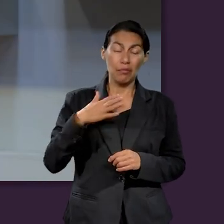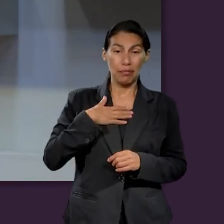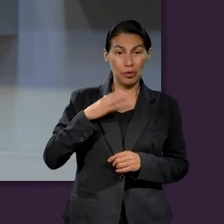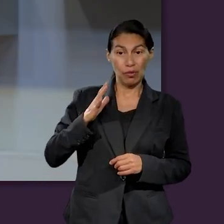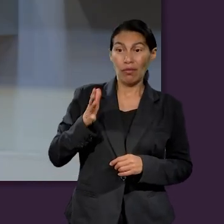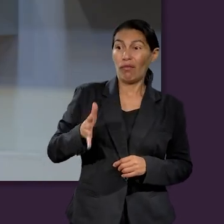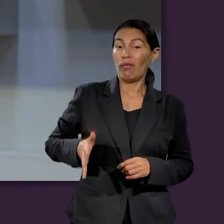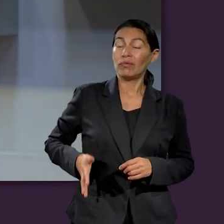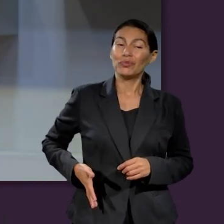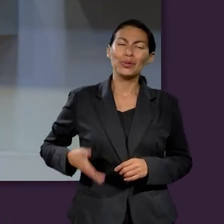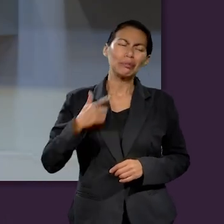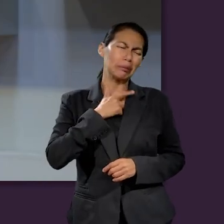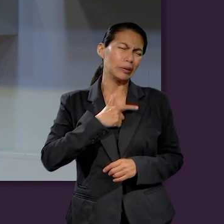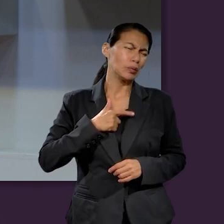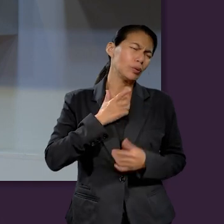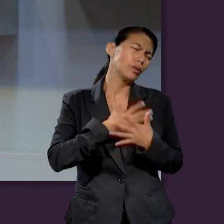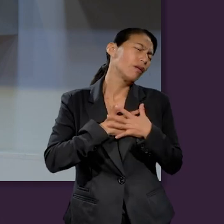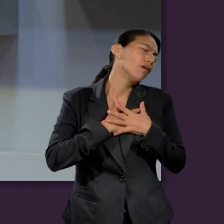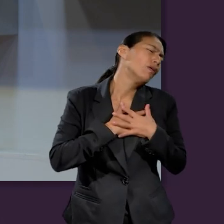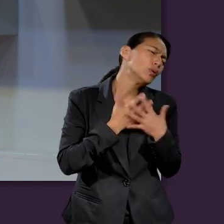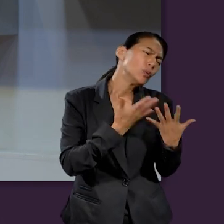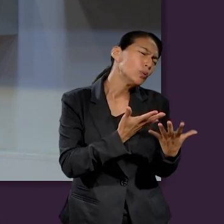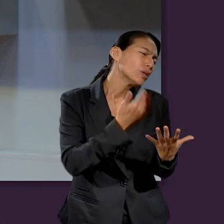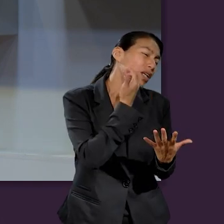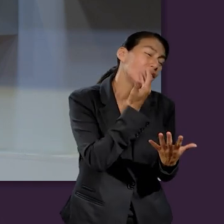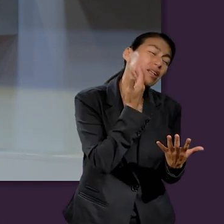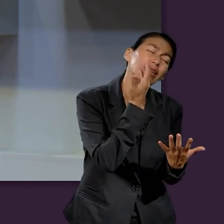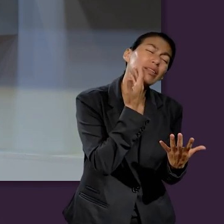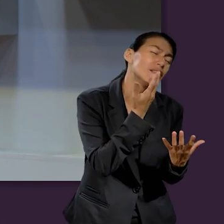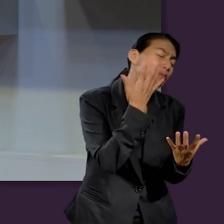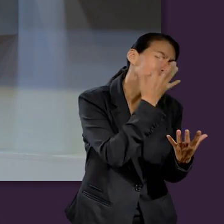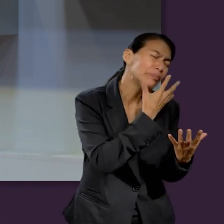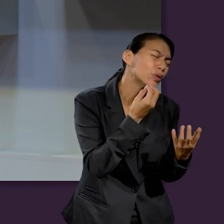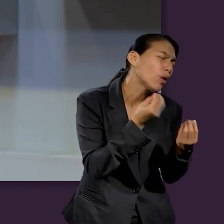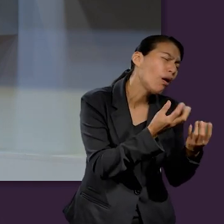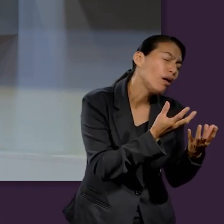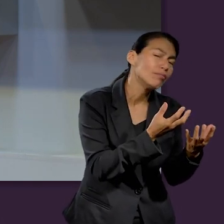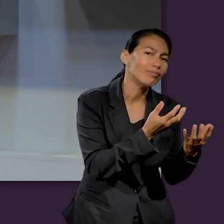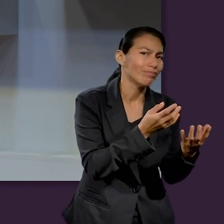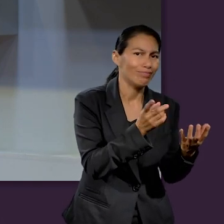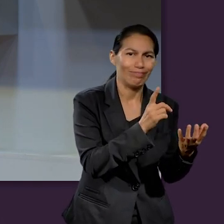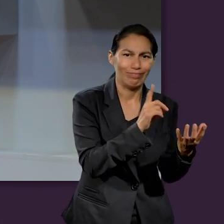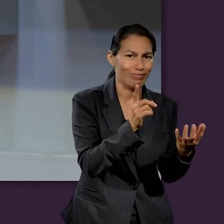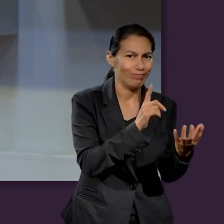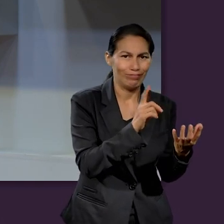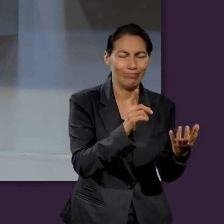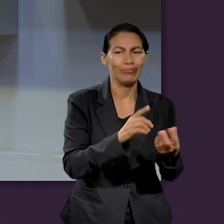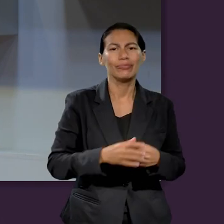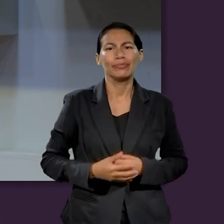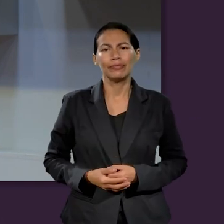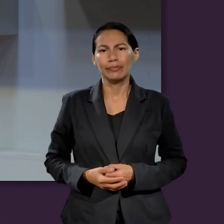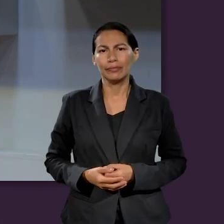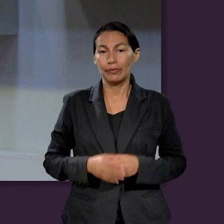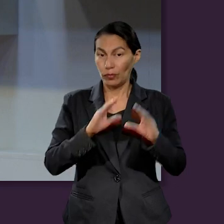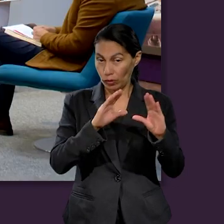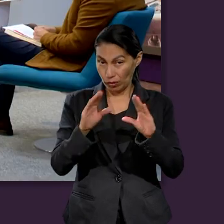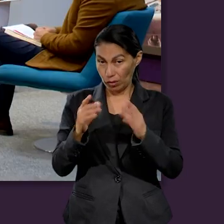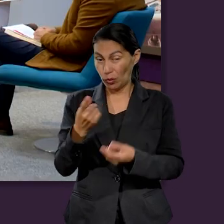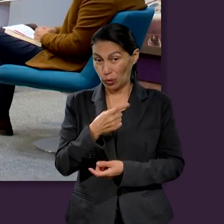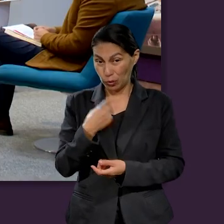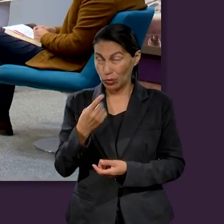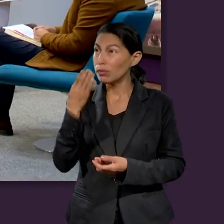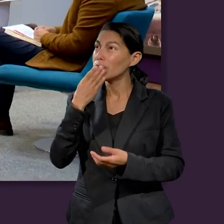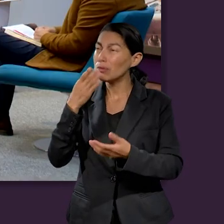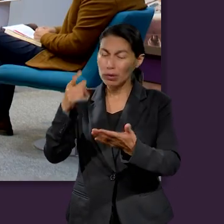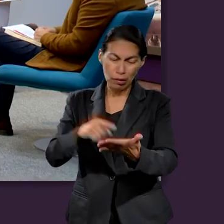yendo en este segmento, entonces realmente la Biblia nos ofrece una alternativa que tiene que ver dónde ponemos nuestro corazón. Y la